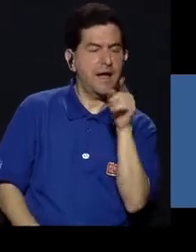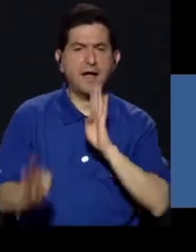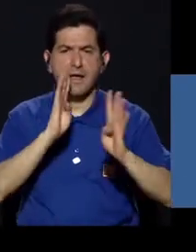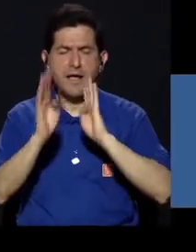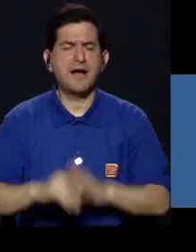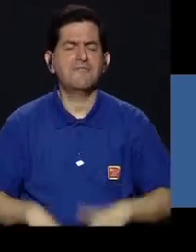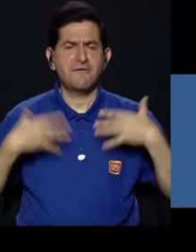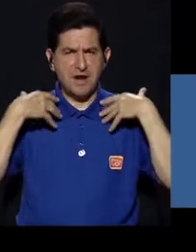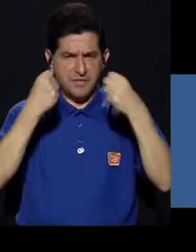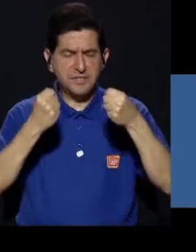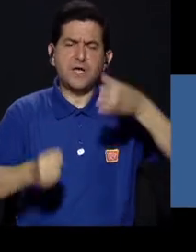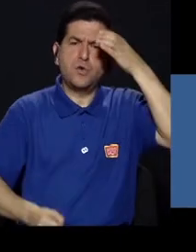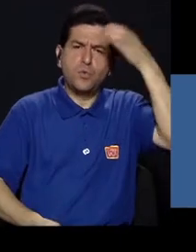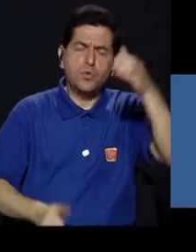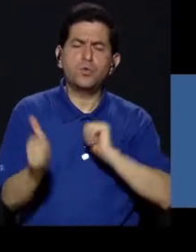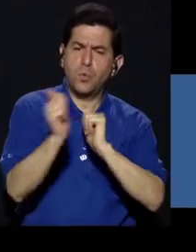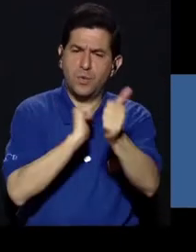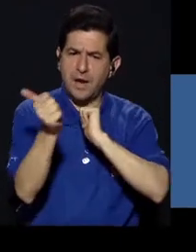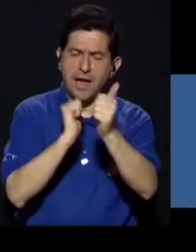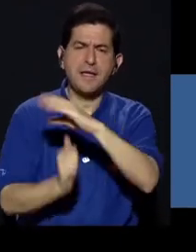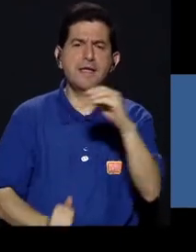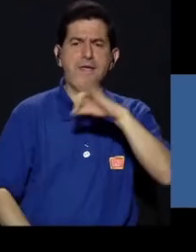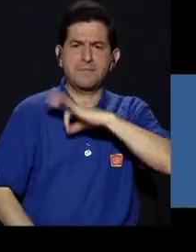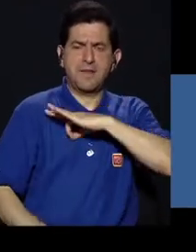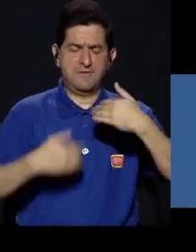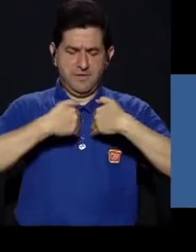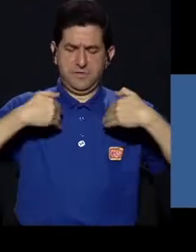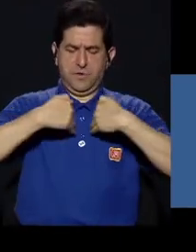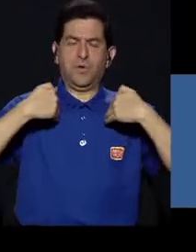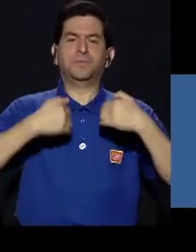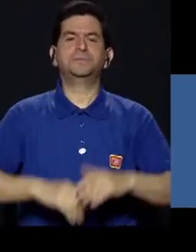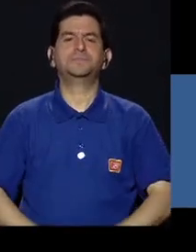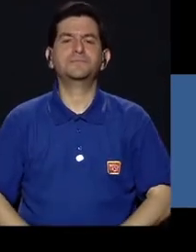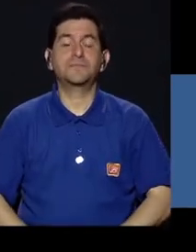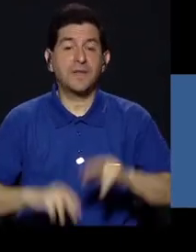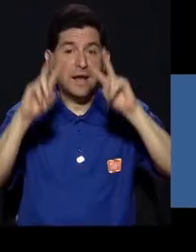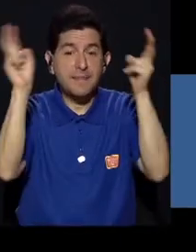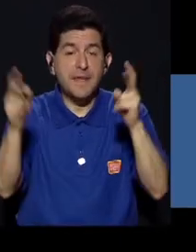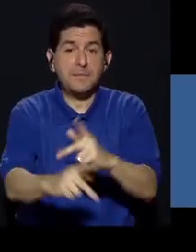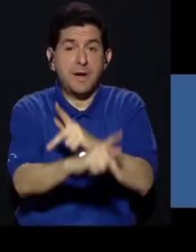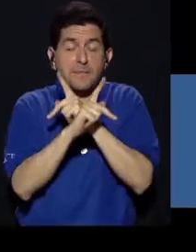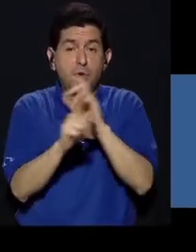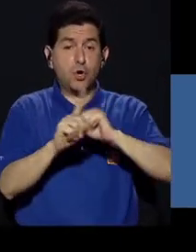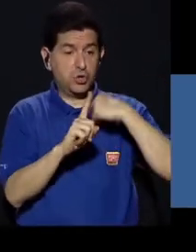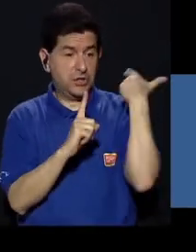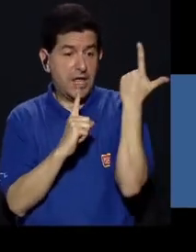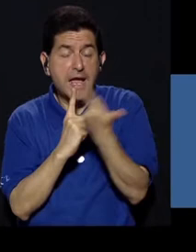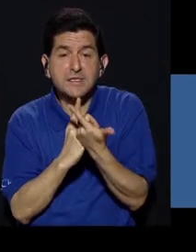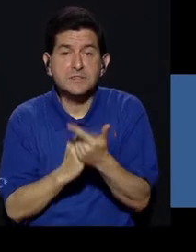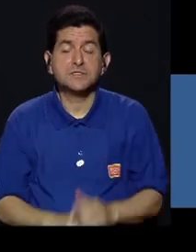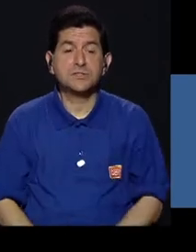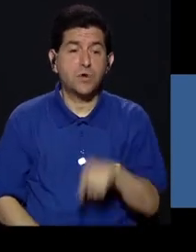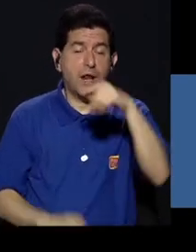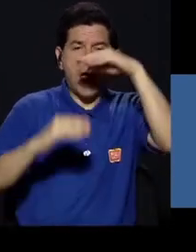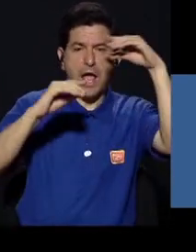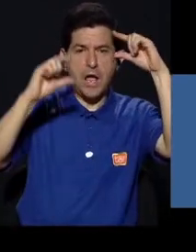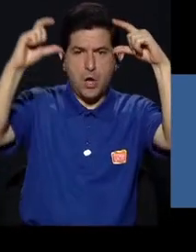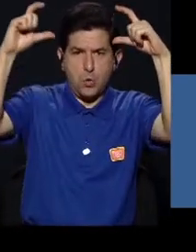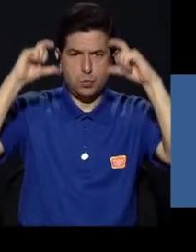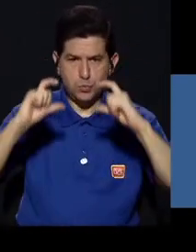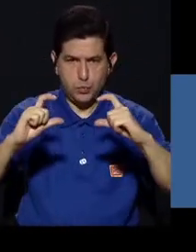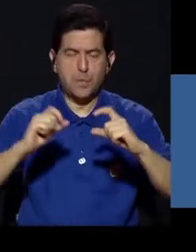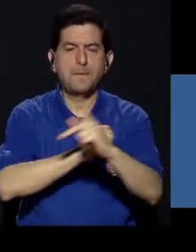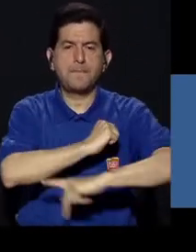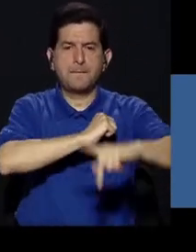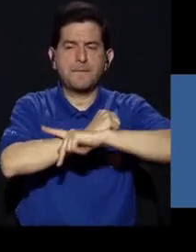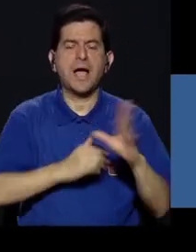habla de salud, cultura, deporte y bienestar animal. El tema de protección social se encuentra bajo el subtítulo